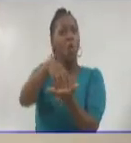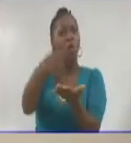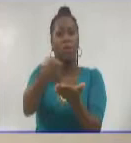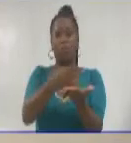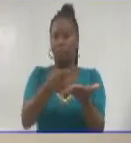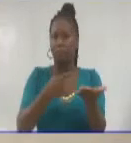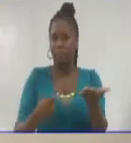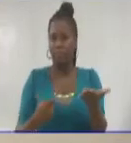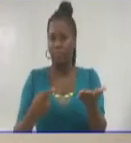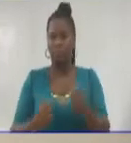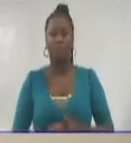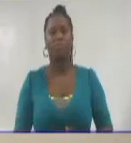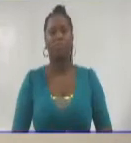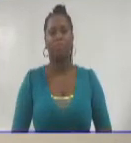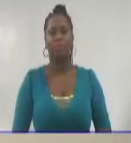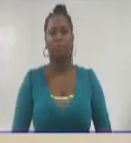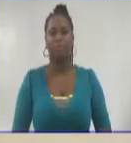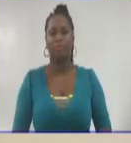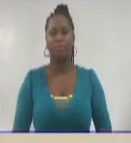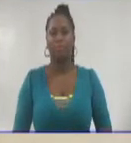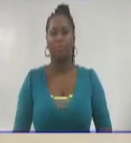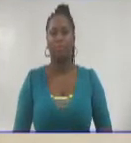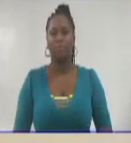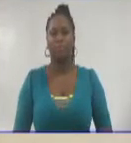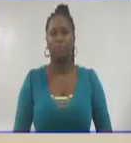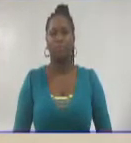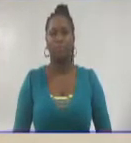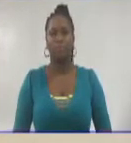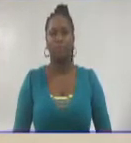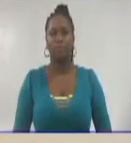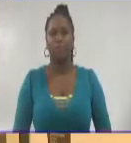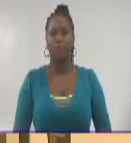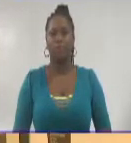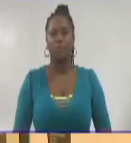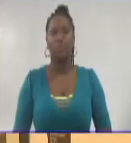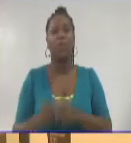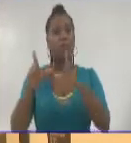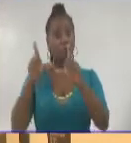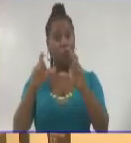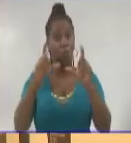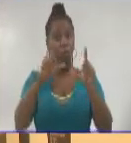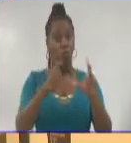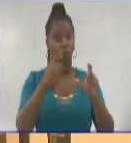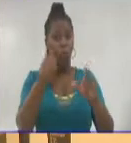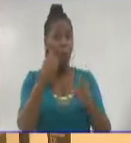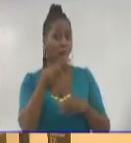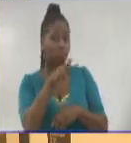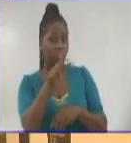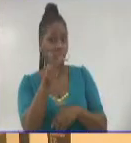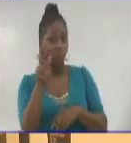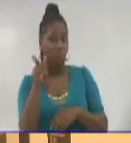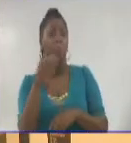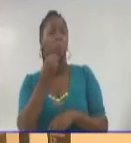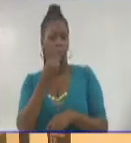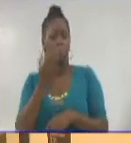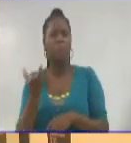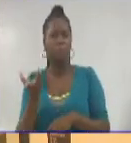Plásticas José Vázquez Pubillones. El cartel es un medio que divulga, que promueve